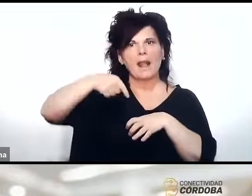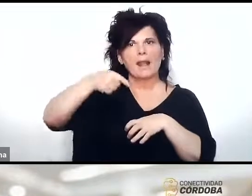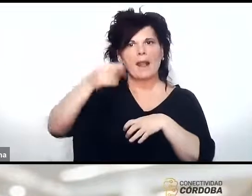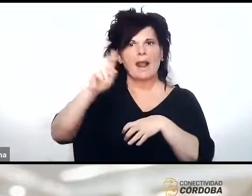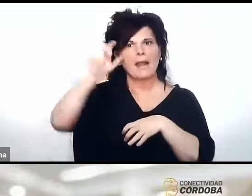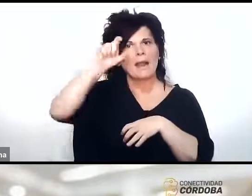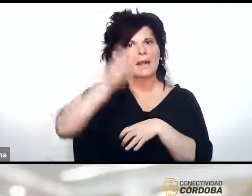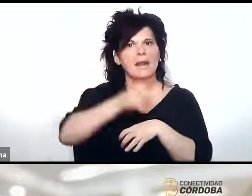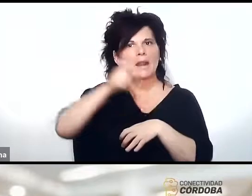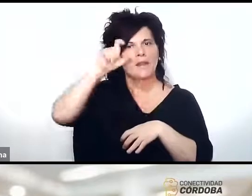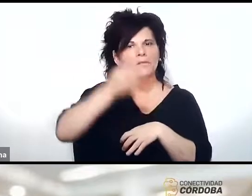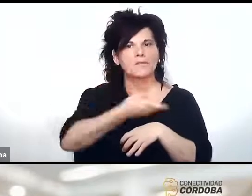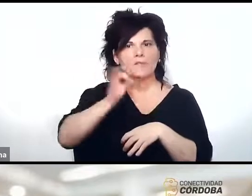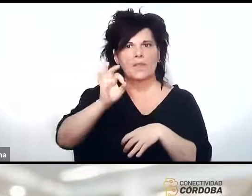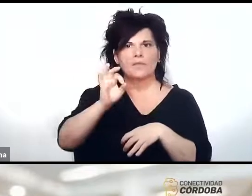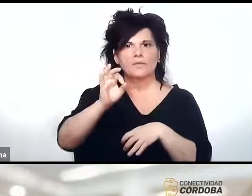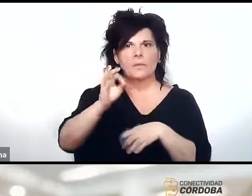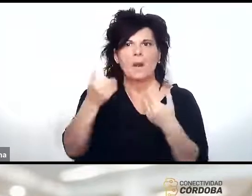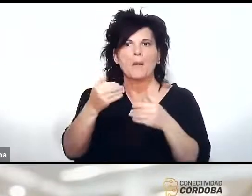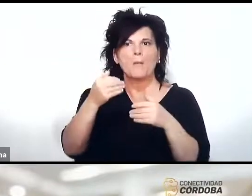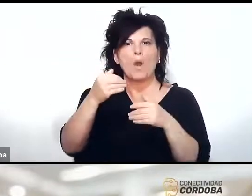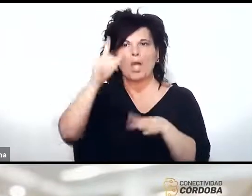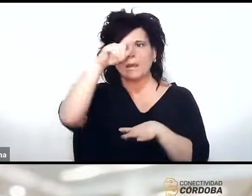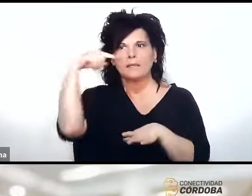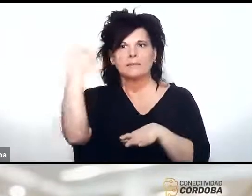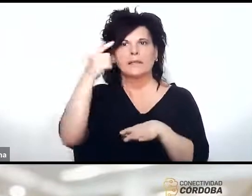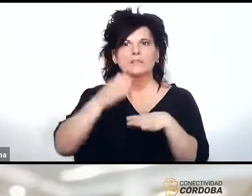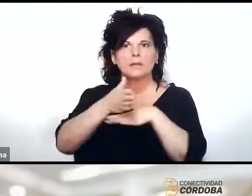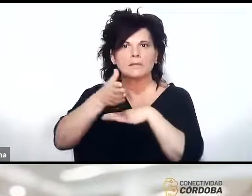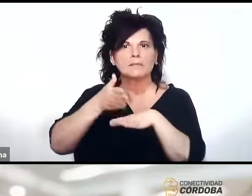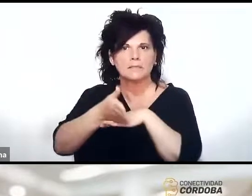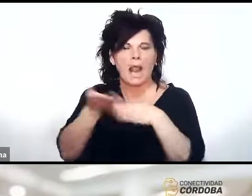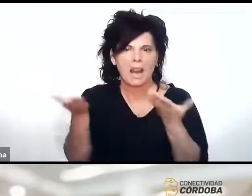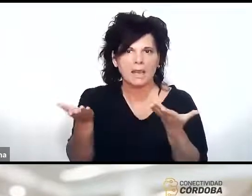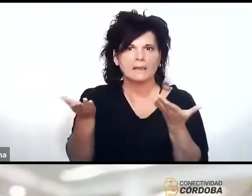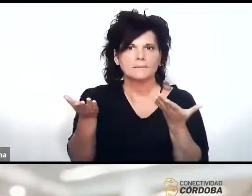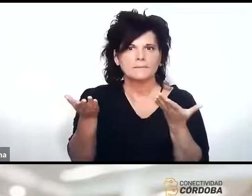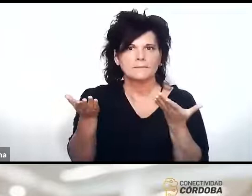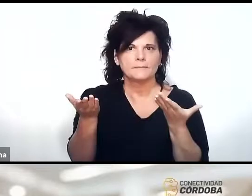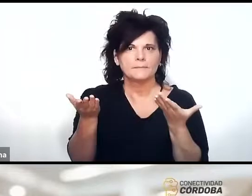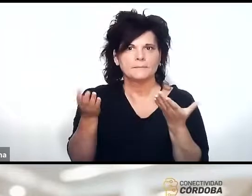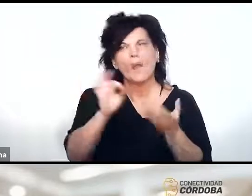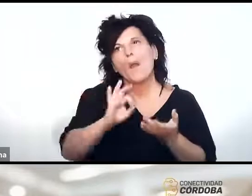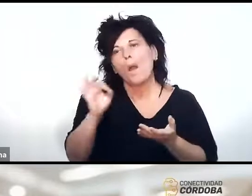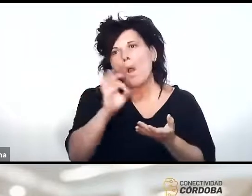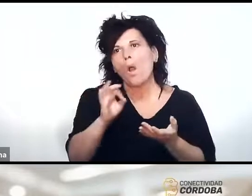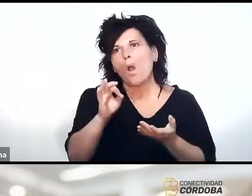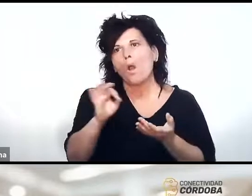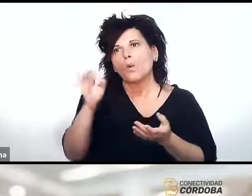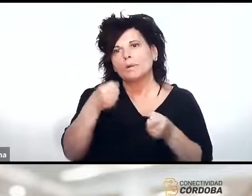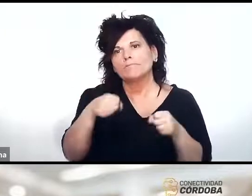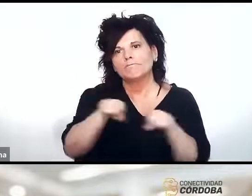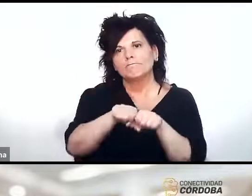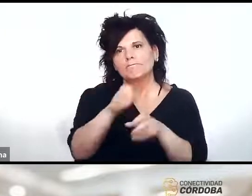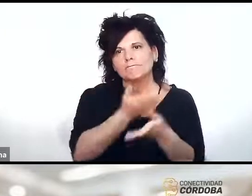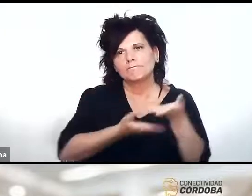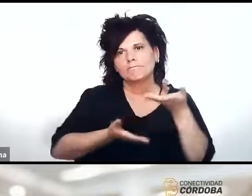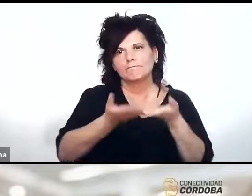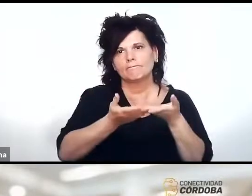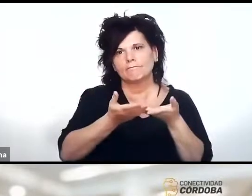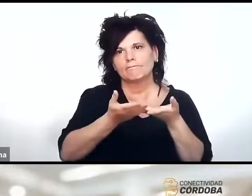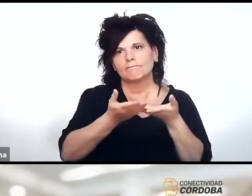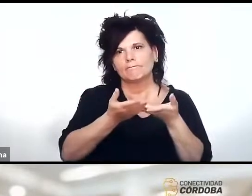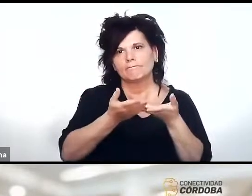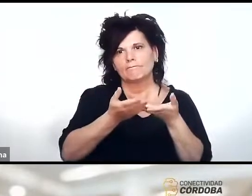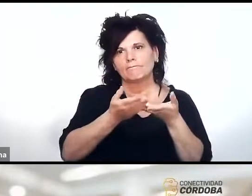poder tener la salida internacional a través de la REFEFO o tener no sé una interconexión interprovincial si